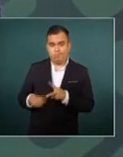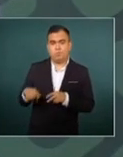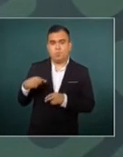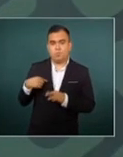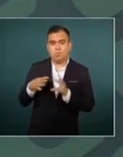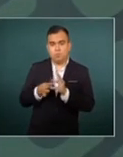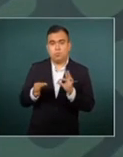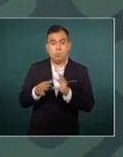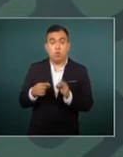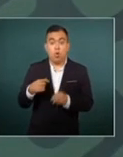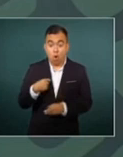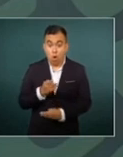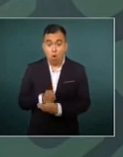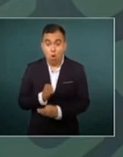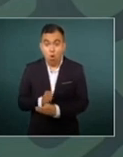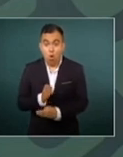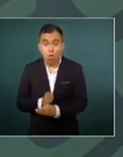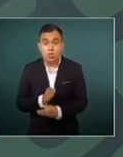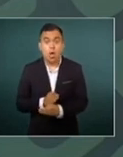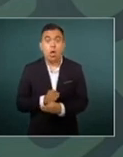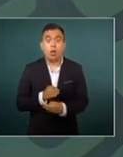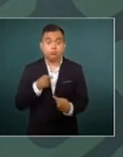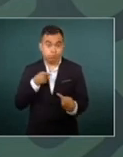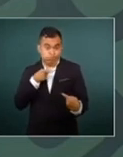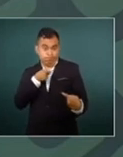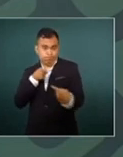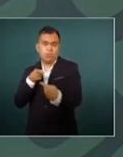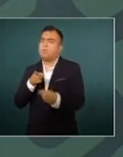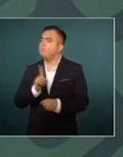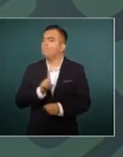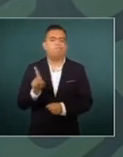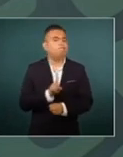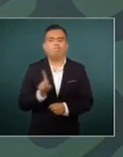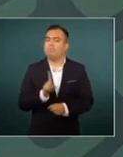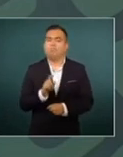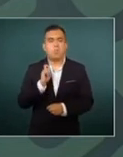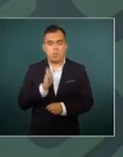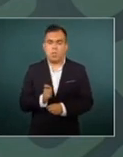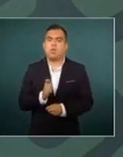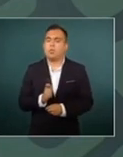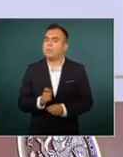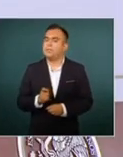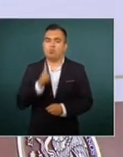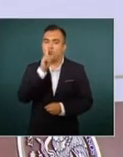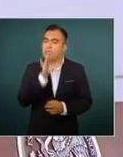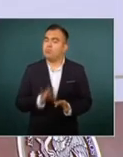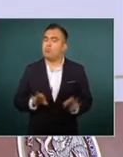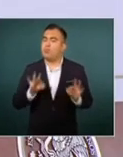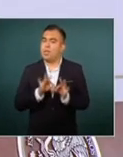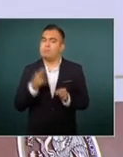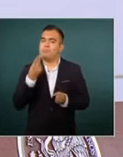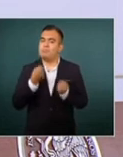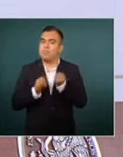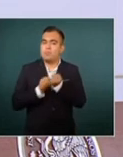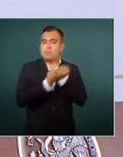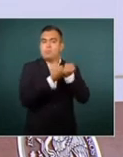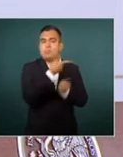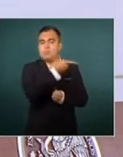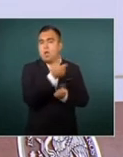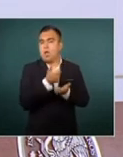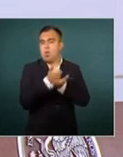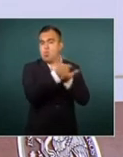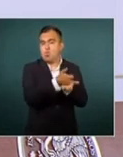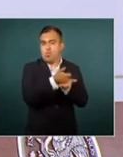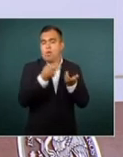yo no creo que sea el momento de estar llamando a la confrontación creo que es el momento de cerrar filas y de ayudar al presidente a sacar adelante al país